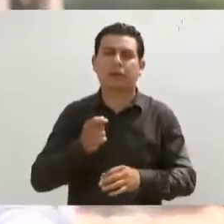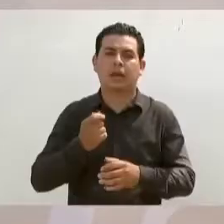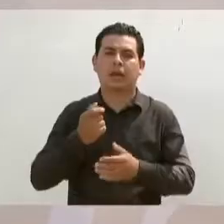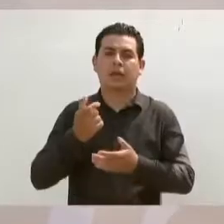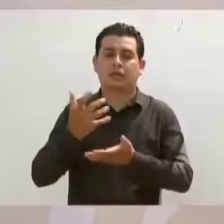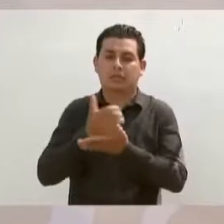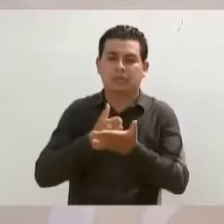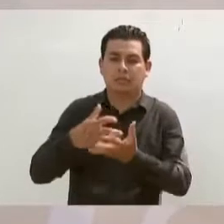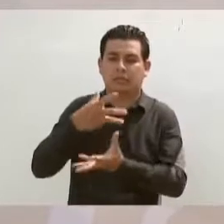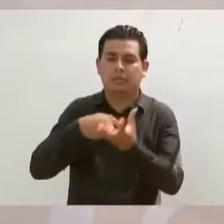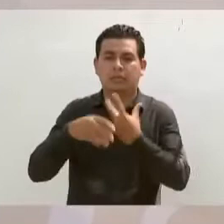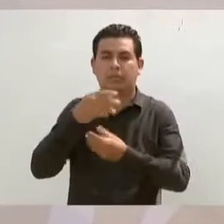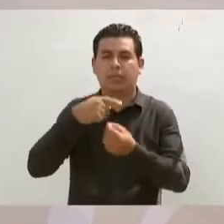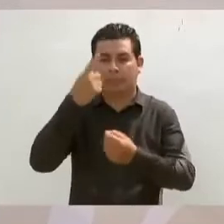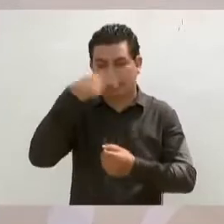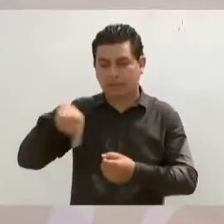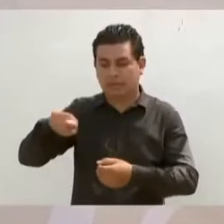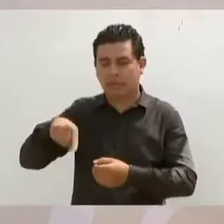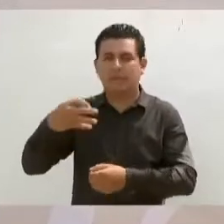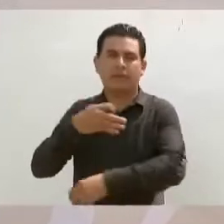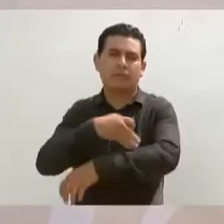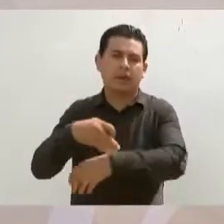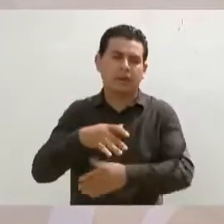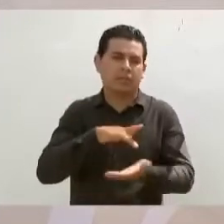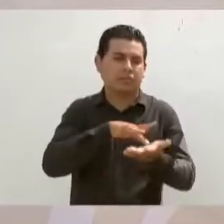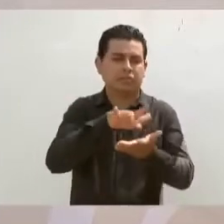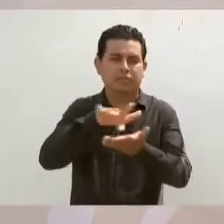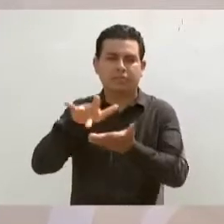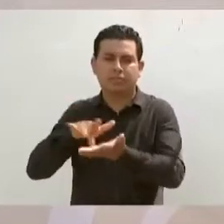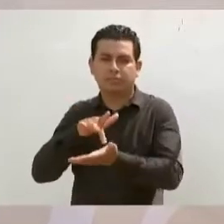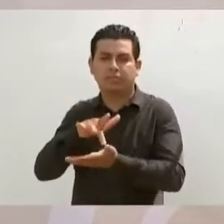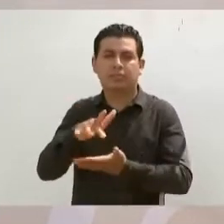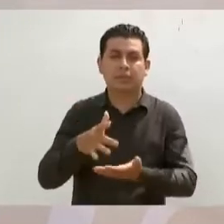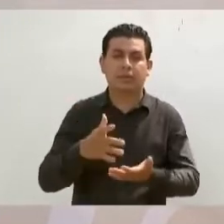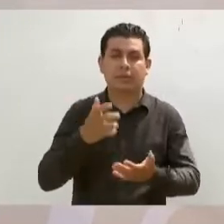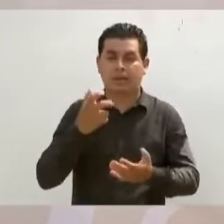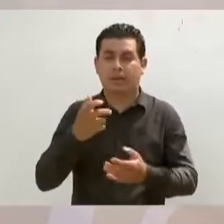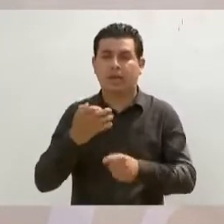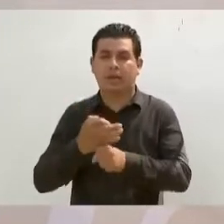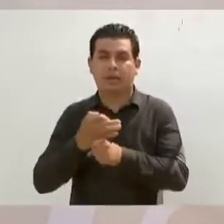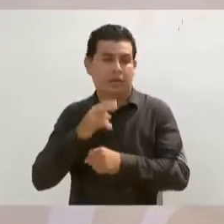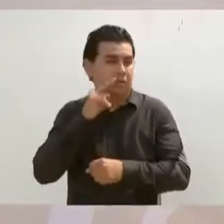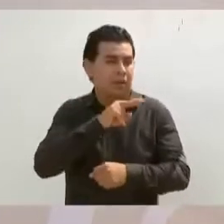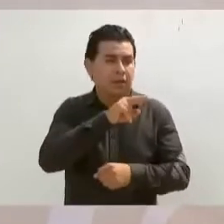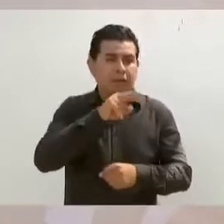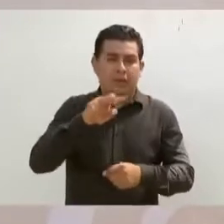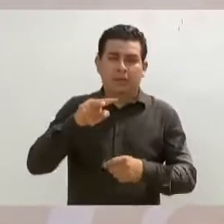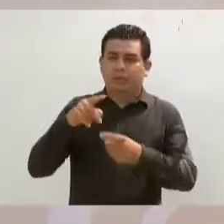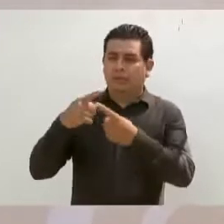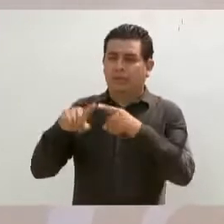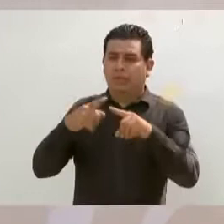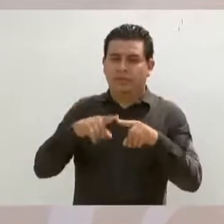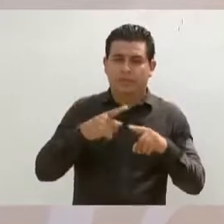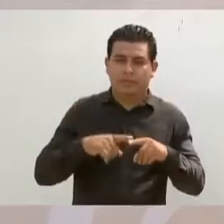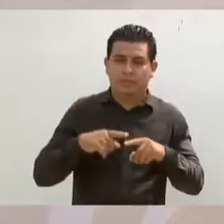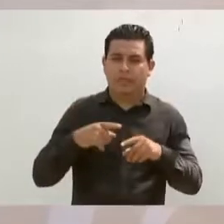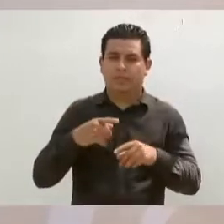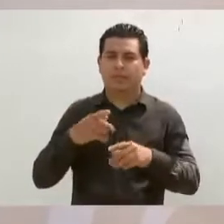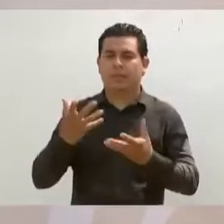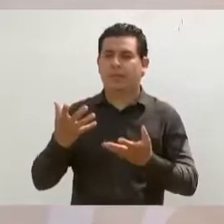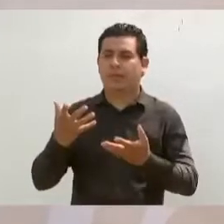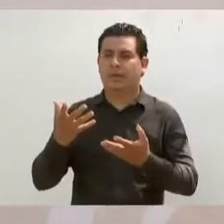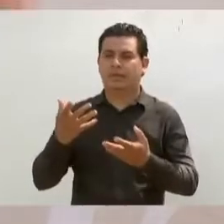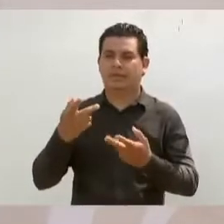ingresos para ellos y sus familias. Así podemos ver a las familias de Limón Persa en el Bajo Mige,